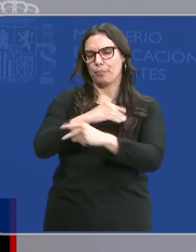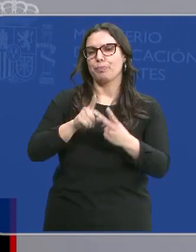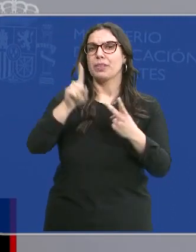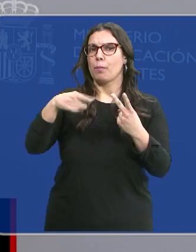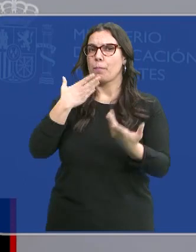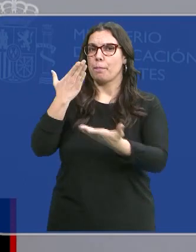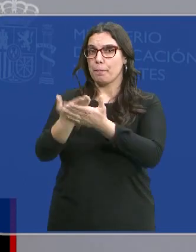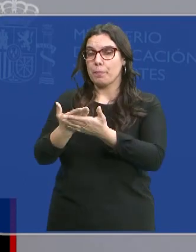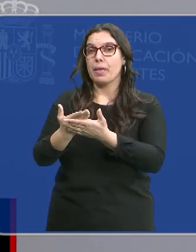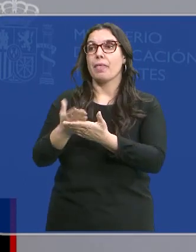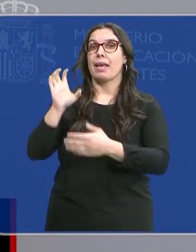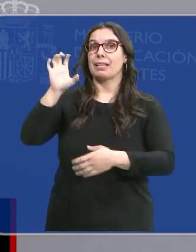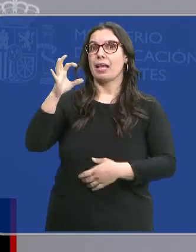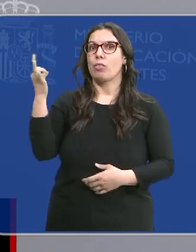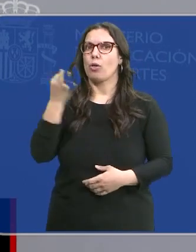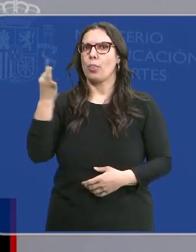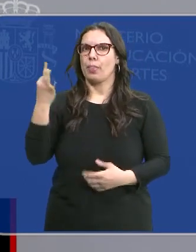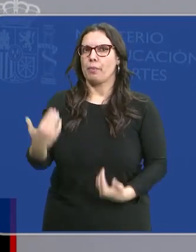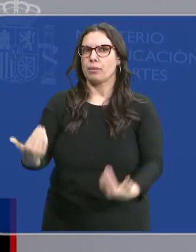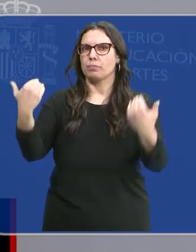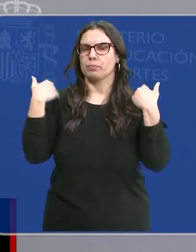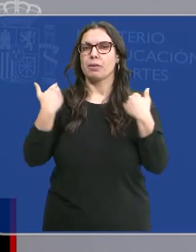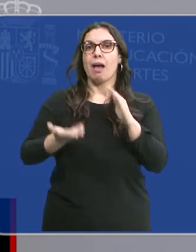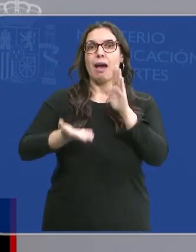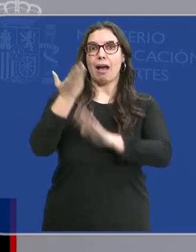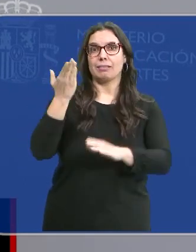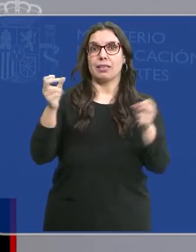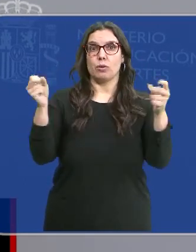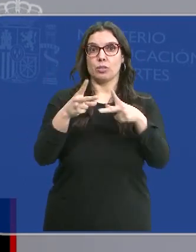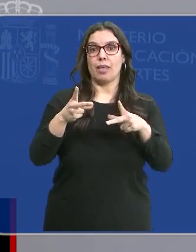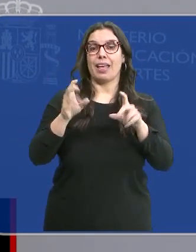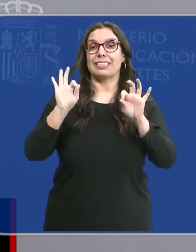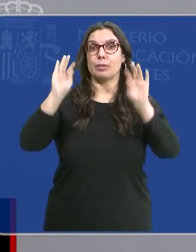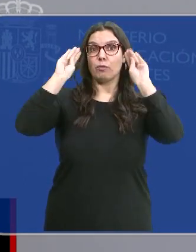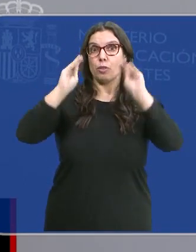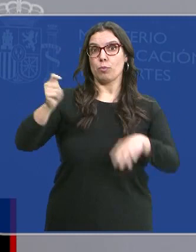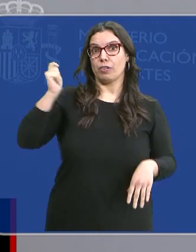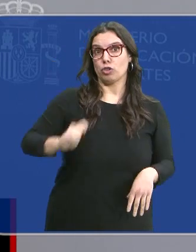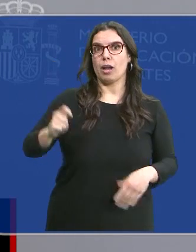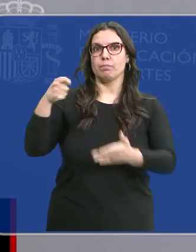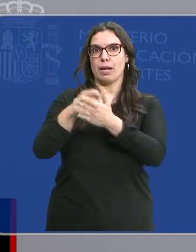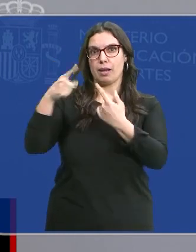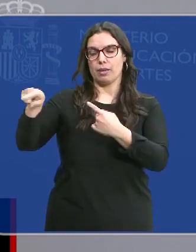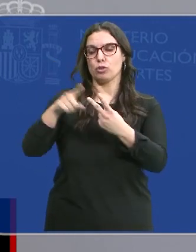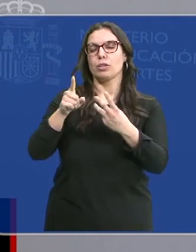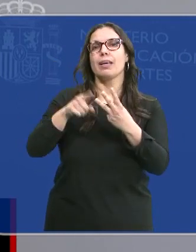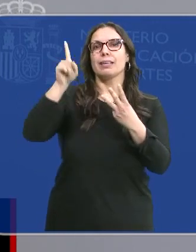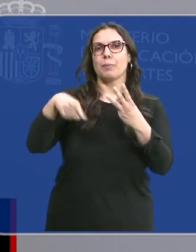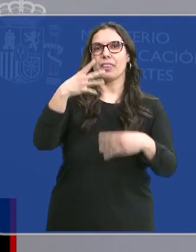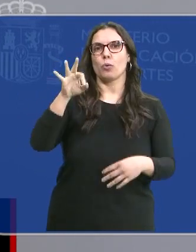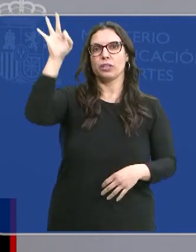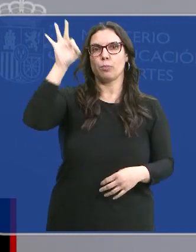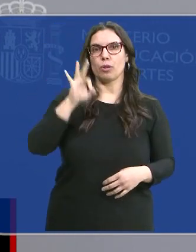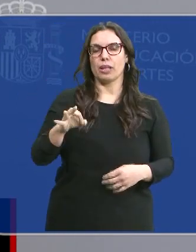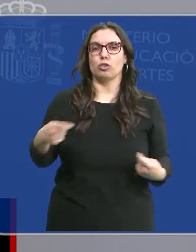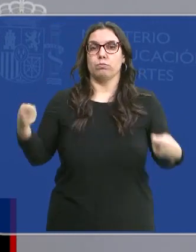soporte el sobrecoste que supone dar de alta en la seguridad social a los alumnos de formación profesional... ...y el 50% del importe de la gratuidad de la educación